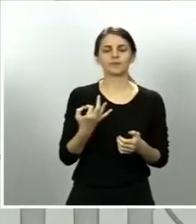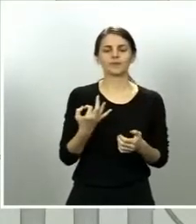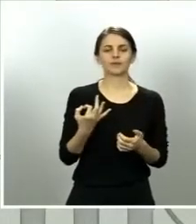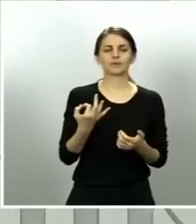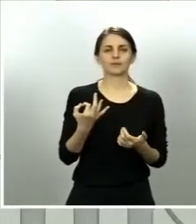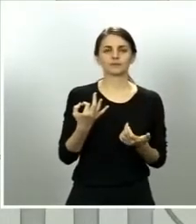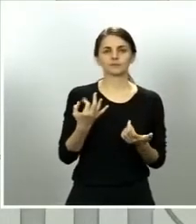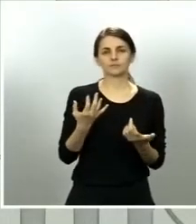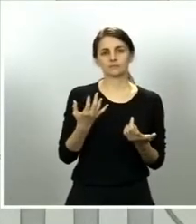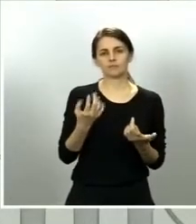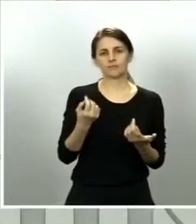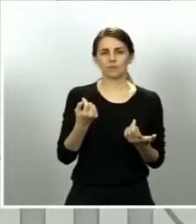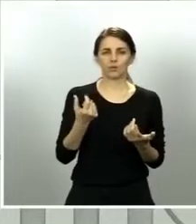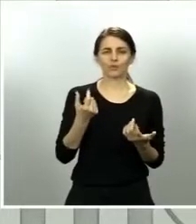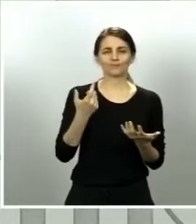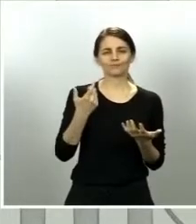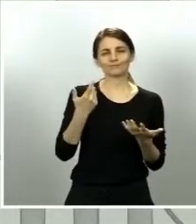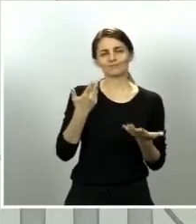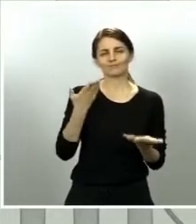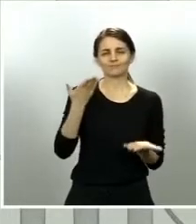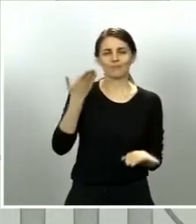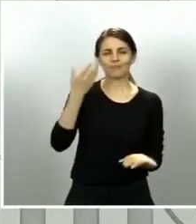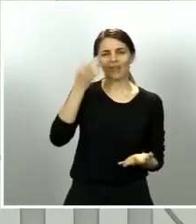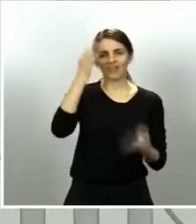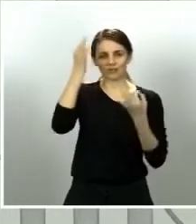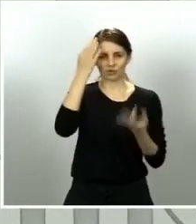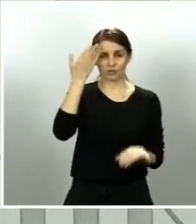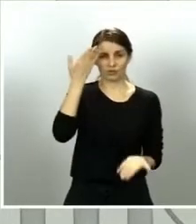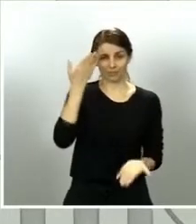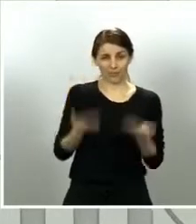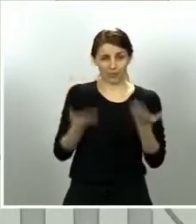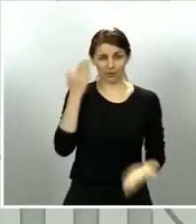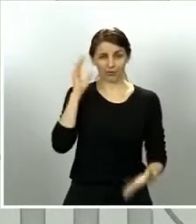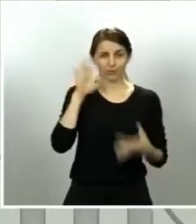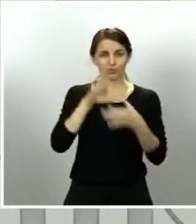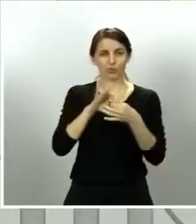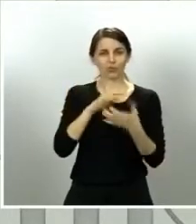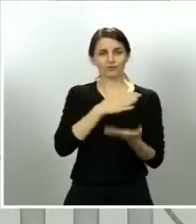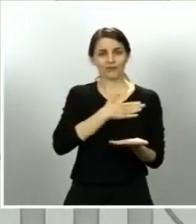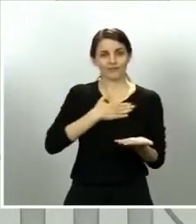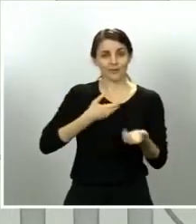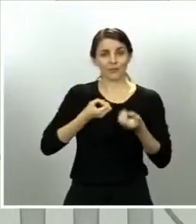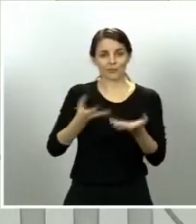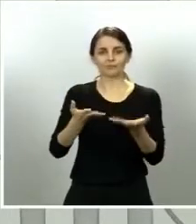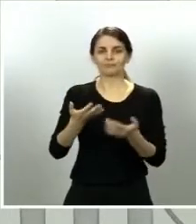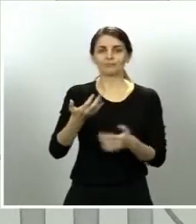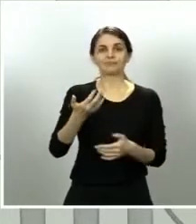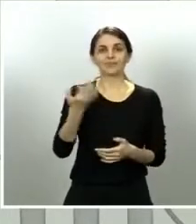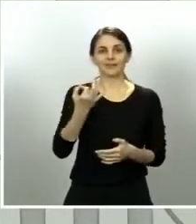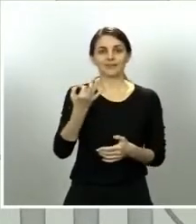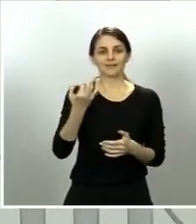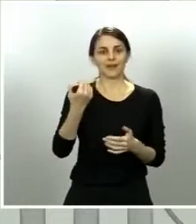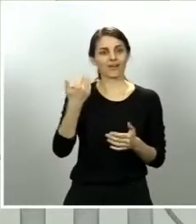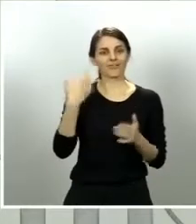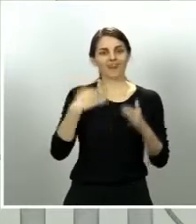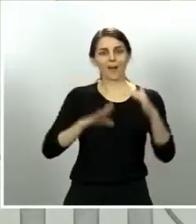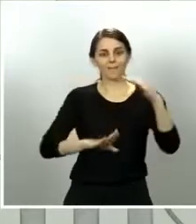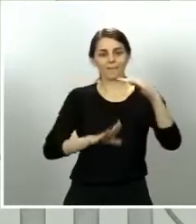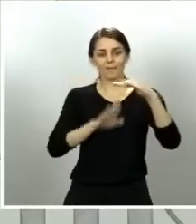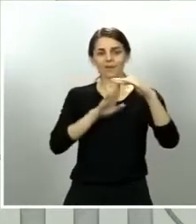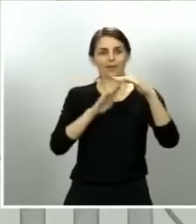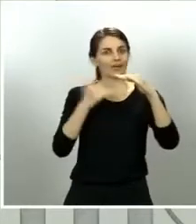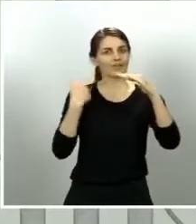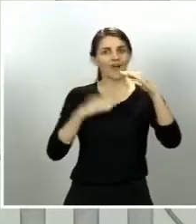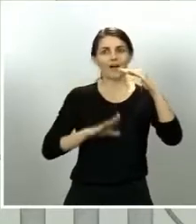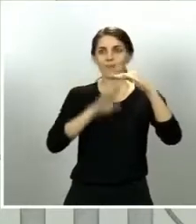a la valoración de los datos es el hecho de que hemos superado el pico, estamos doblegando la